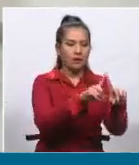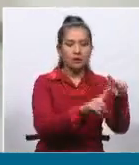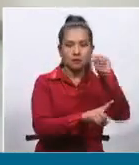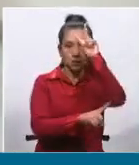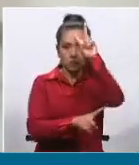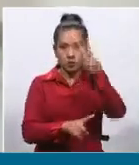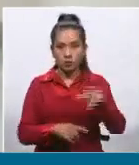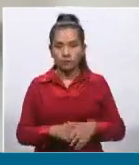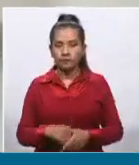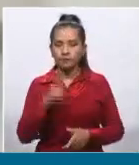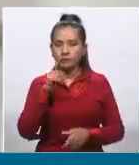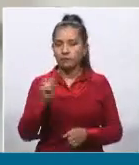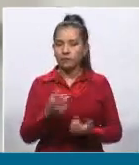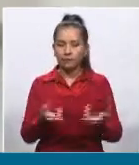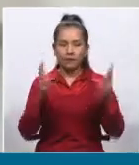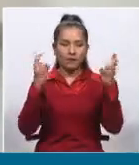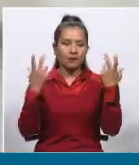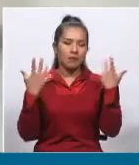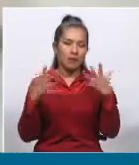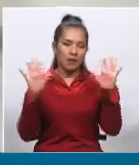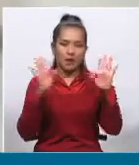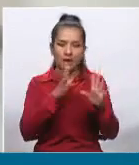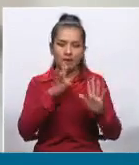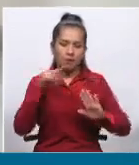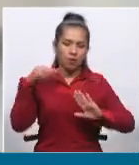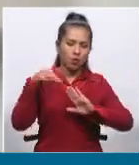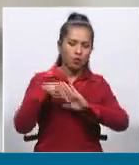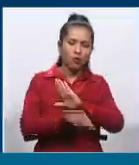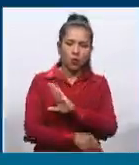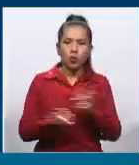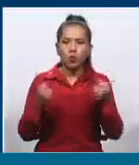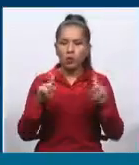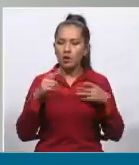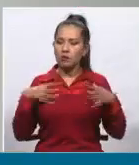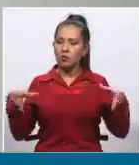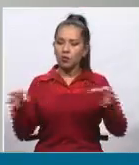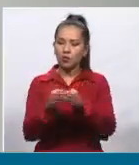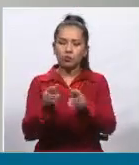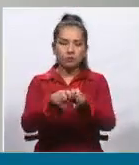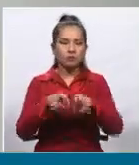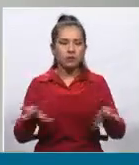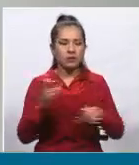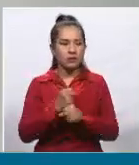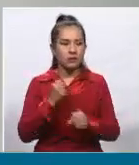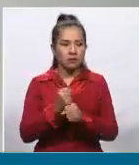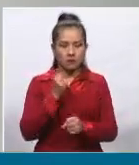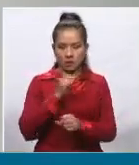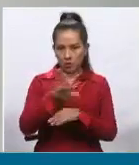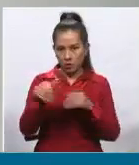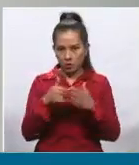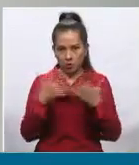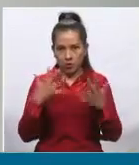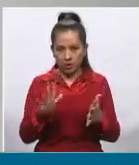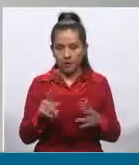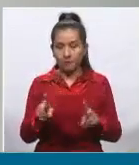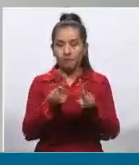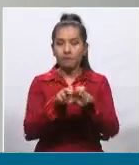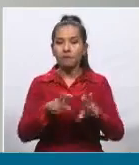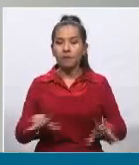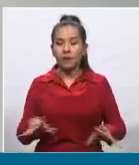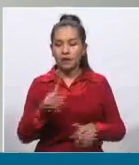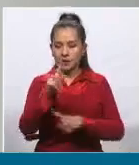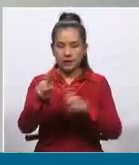Este es un tema que lo hemos tocado profundamente dentro de una de las mesas de trabajo del Grupo Operativo Bioceánico, la mesa de